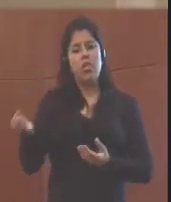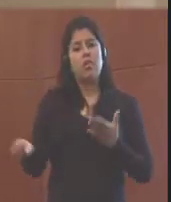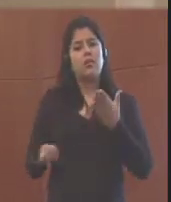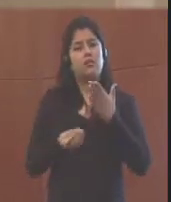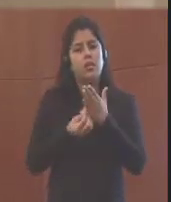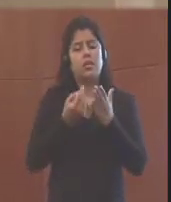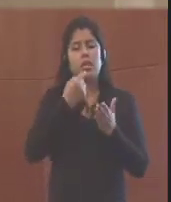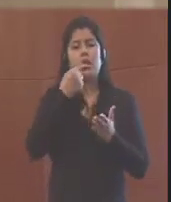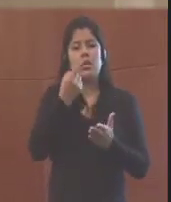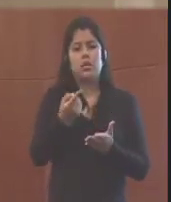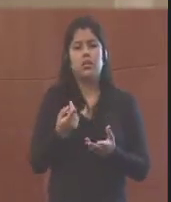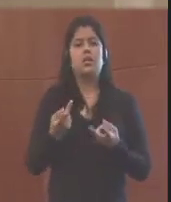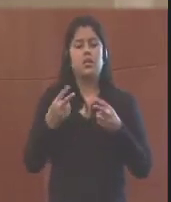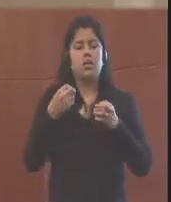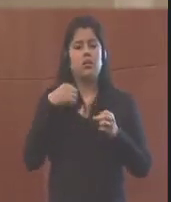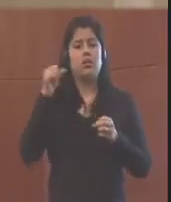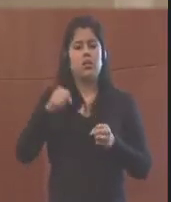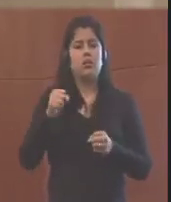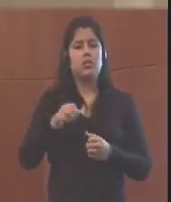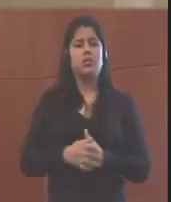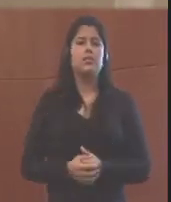quería mencionar es las mujeres. Bueno,